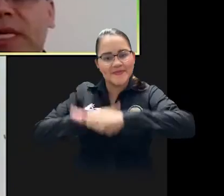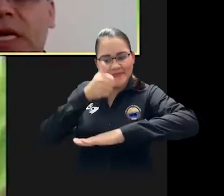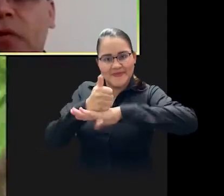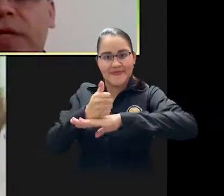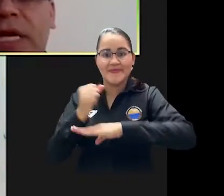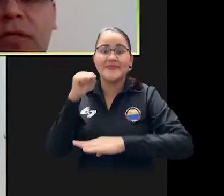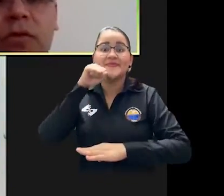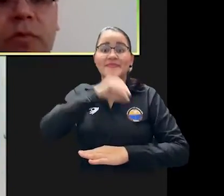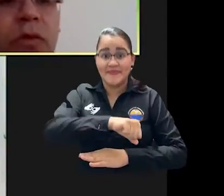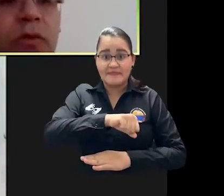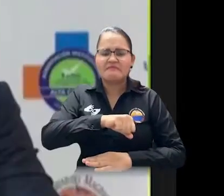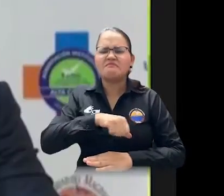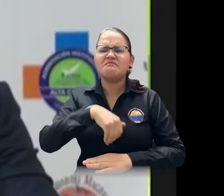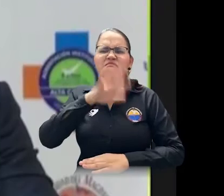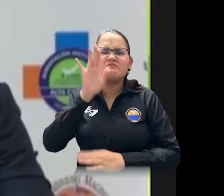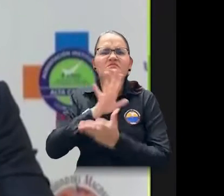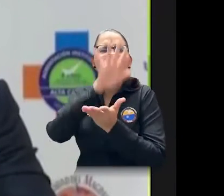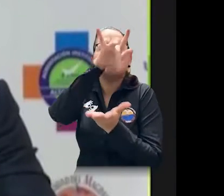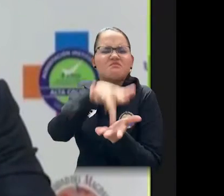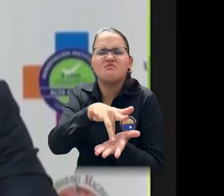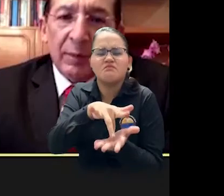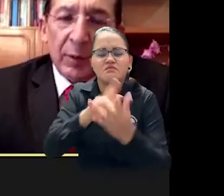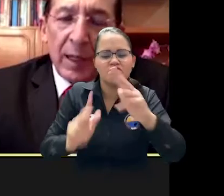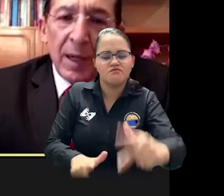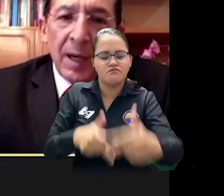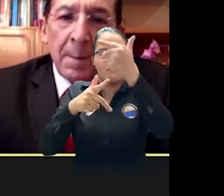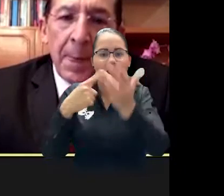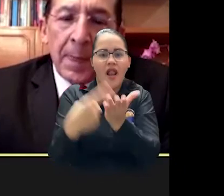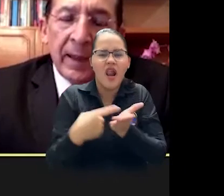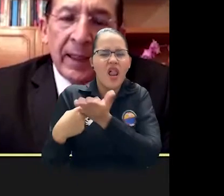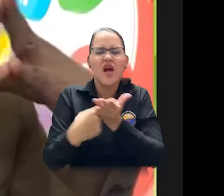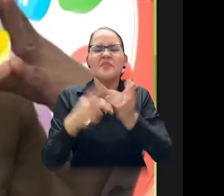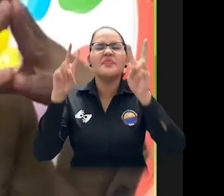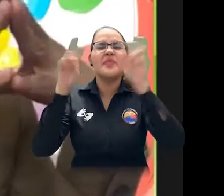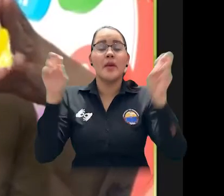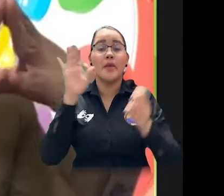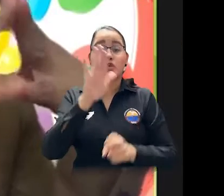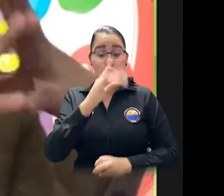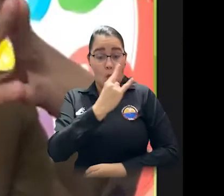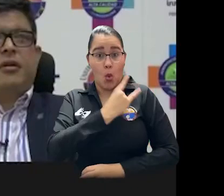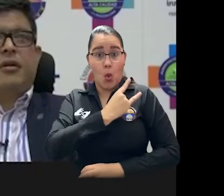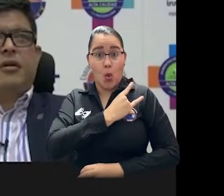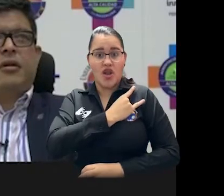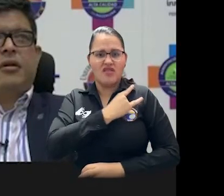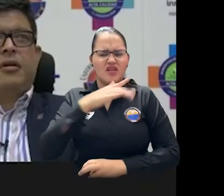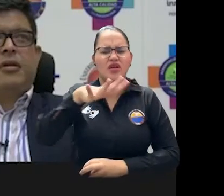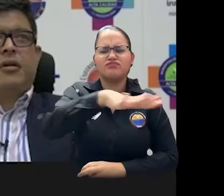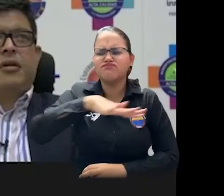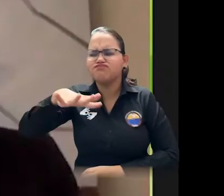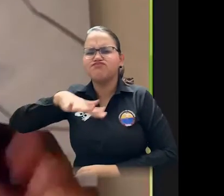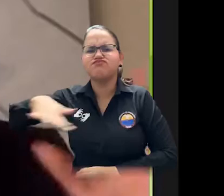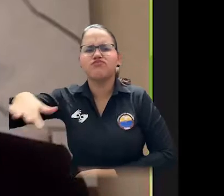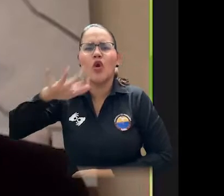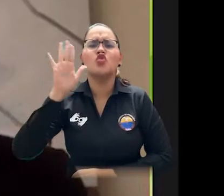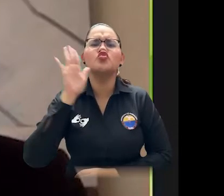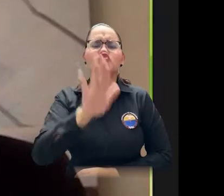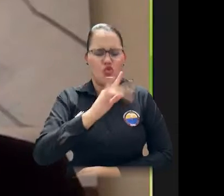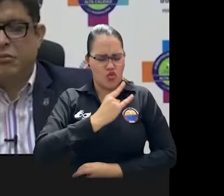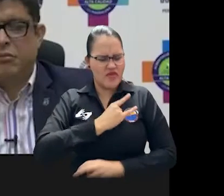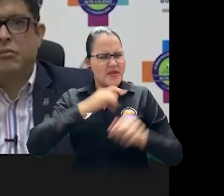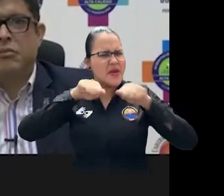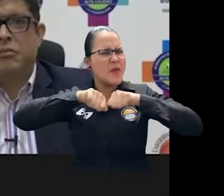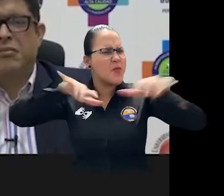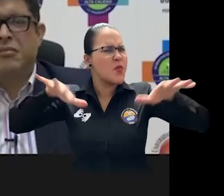El rector Pablo Vera Salazar hizo parte del conversatorio Universidad Territorial en el contexto de las universidades